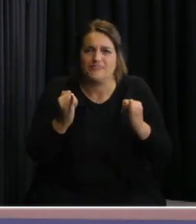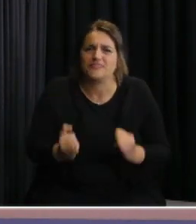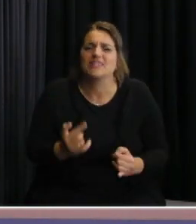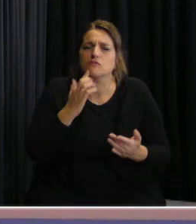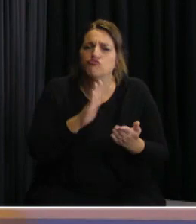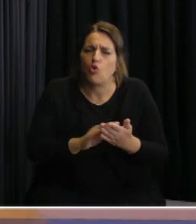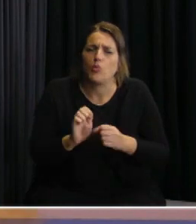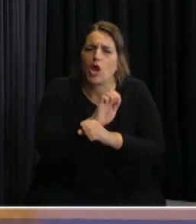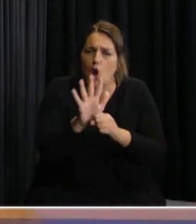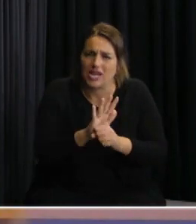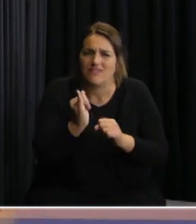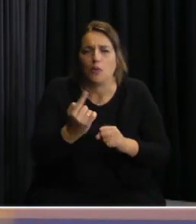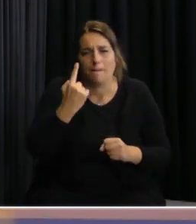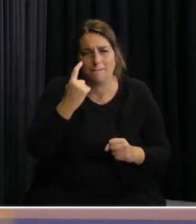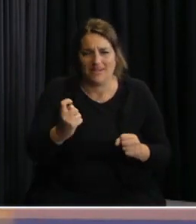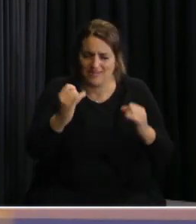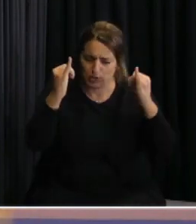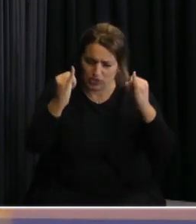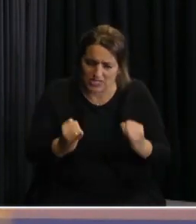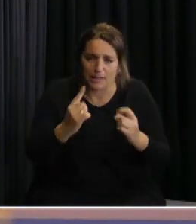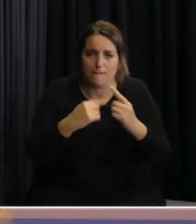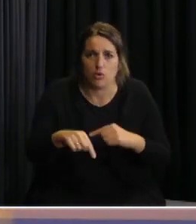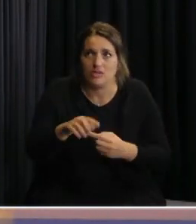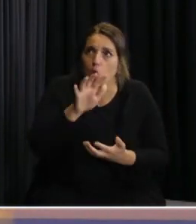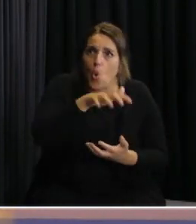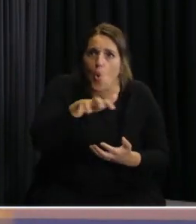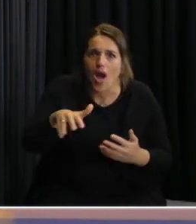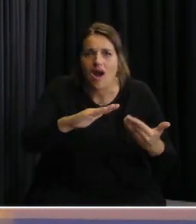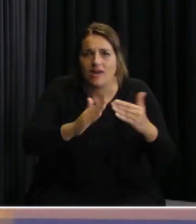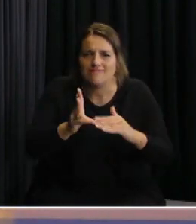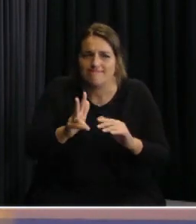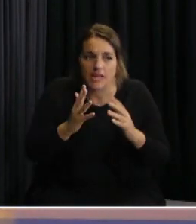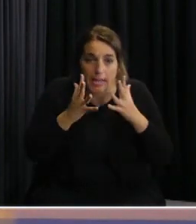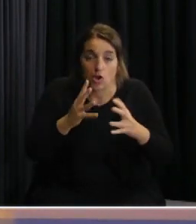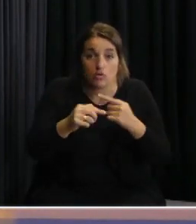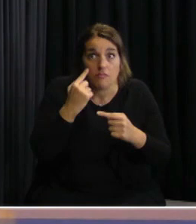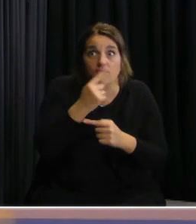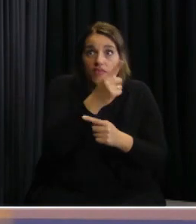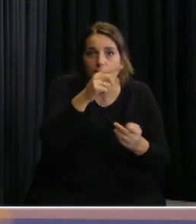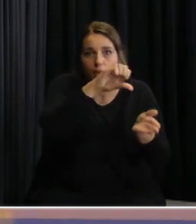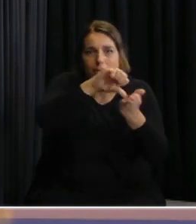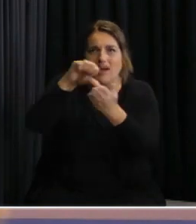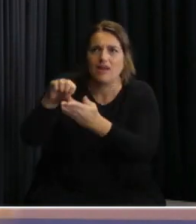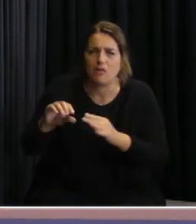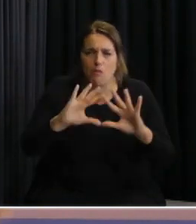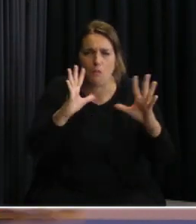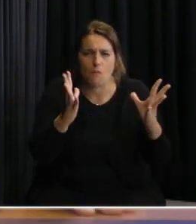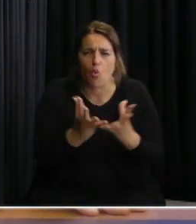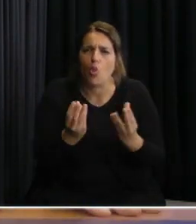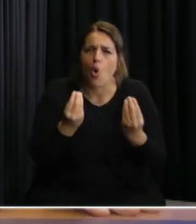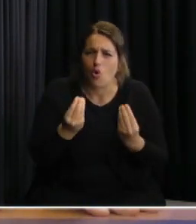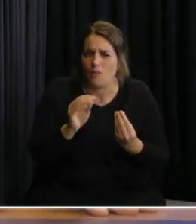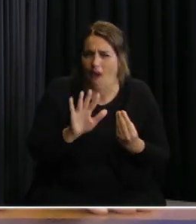que ver con el coronavirus y con la prevención, son zonas de riesgo, miremos lo que pasa en otros países, como por estas